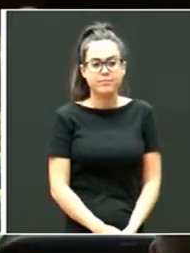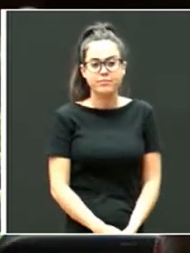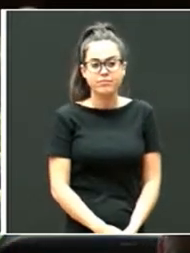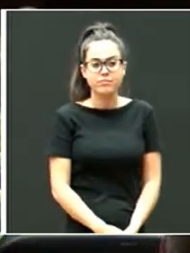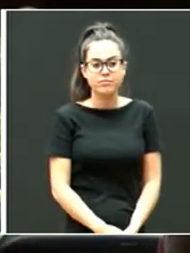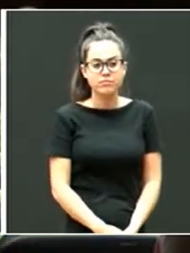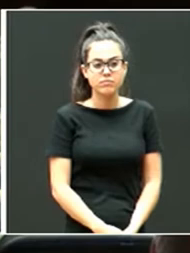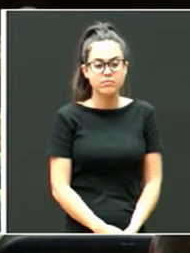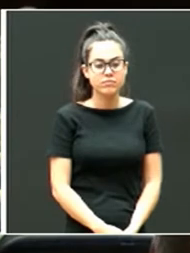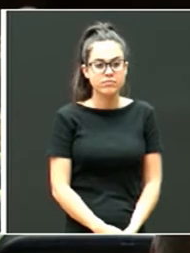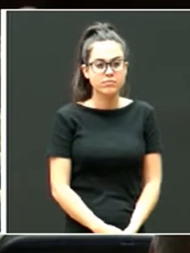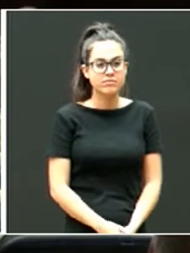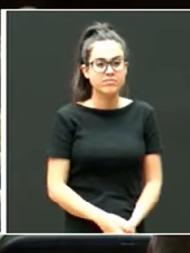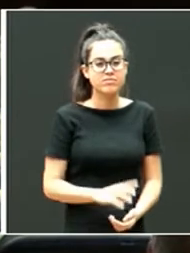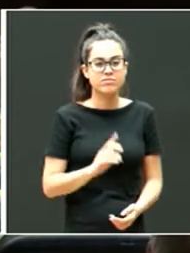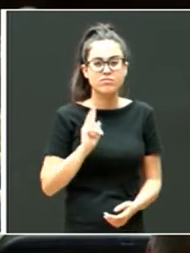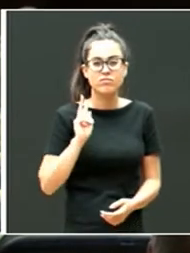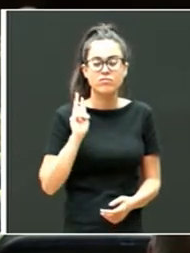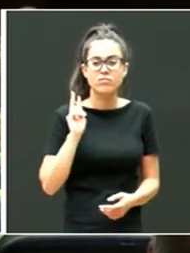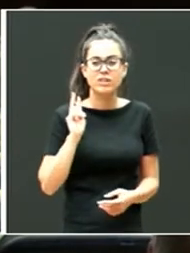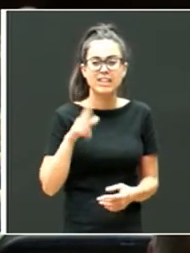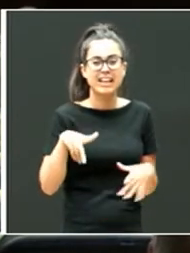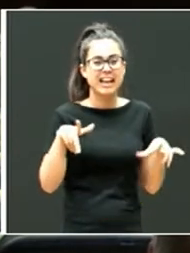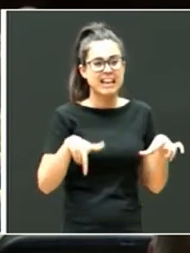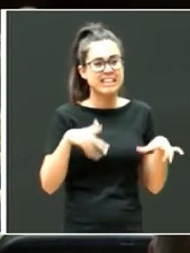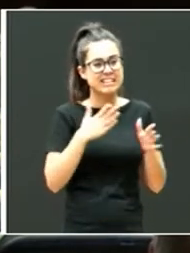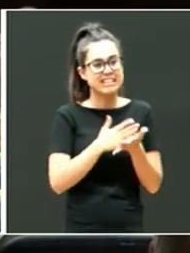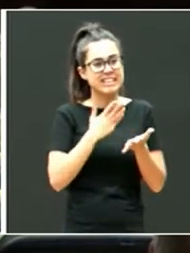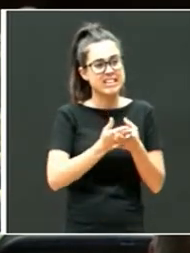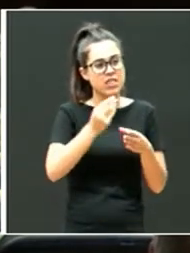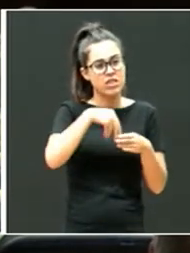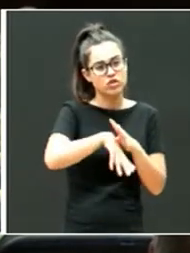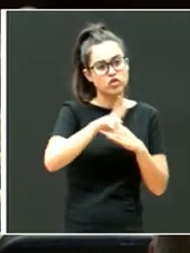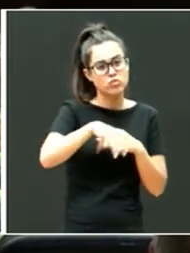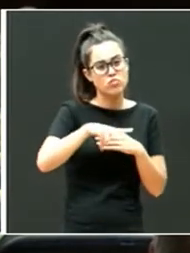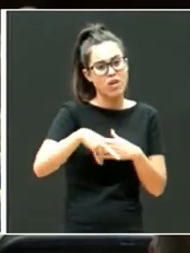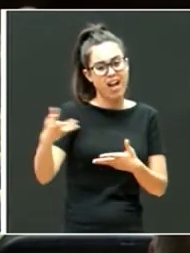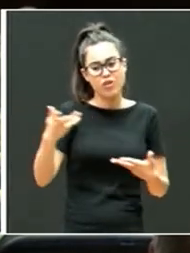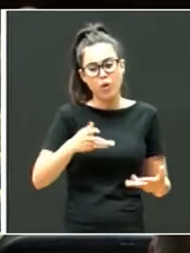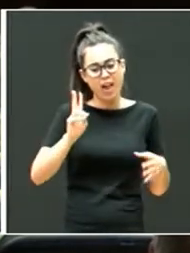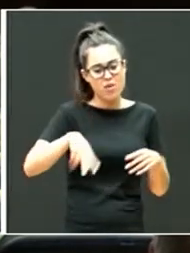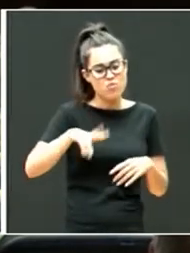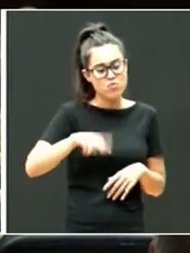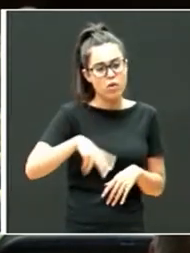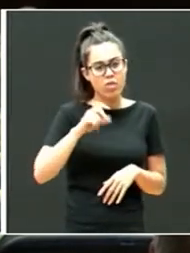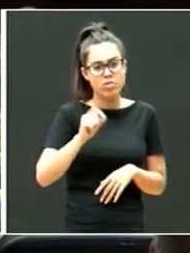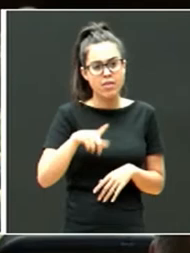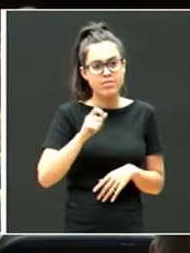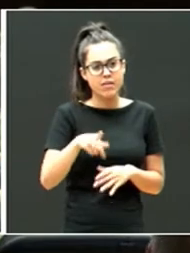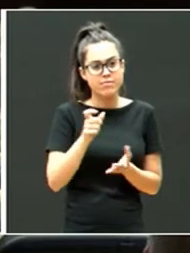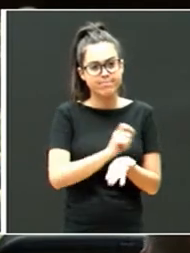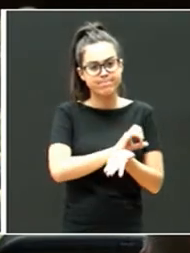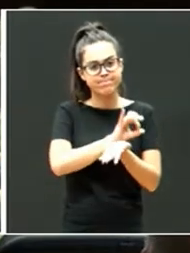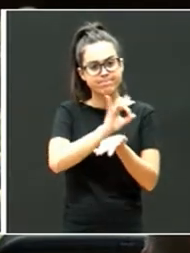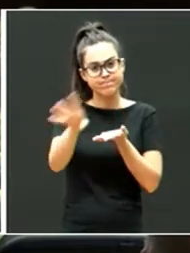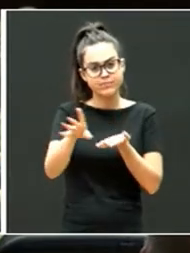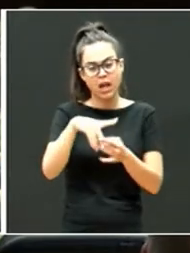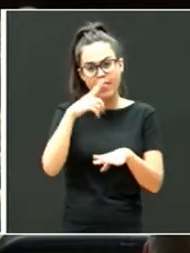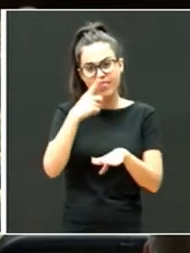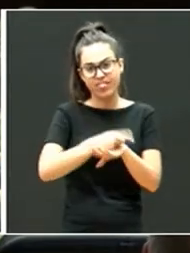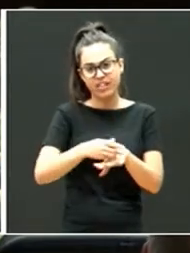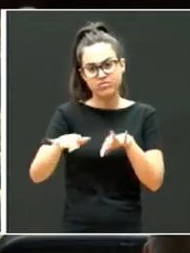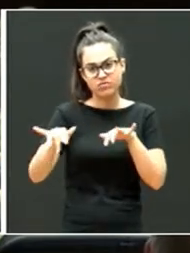Nunca se le contenía, nunca estaba dentro en clase, como tú decías, nunca se le acogía, sino que siempre se les sacaba. O al despacho de la